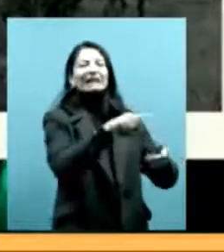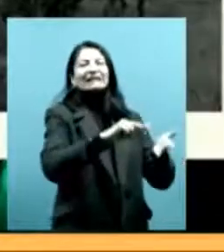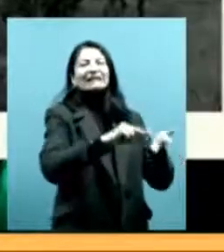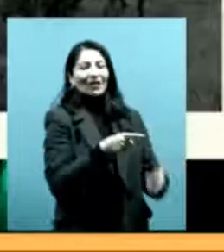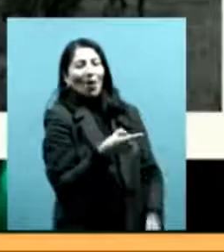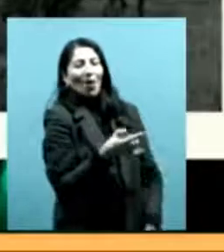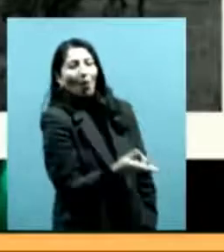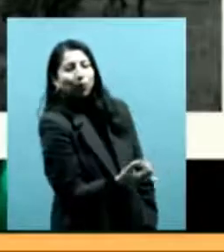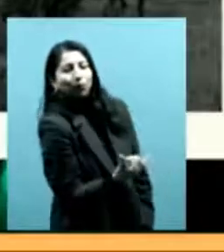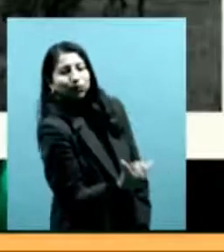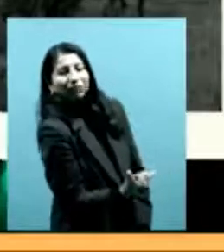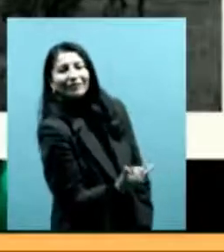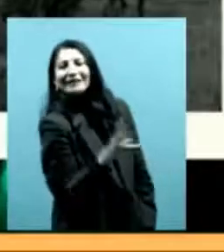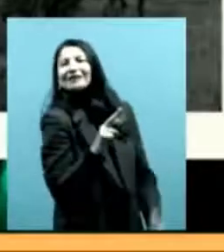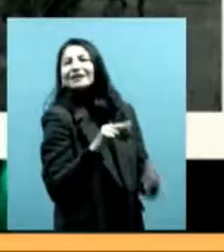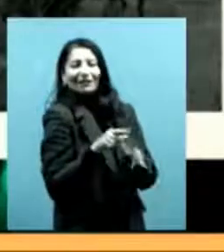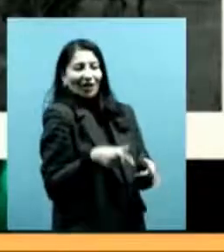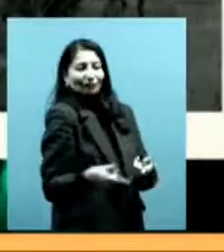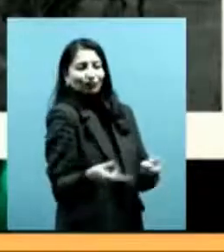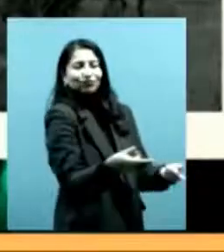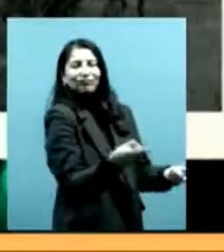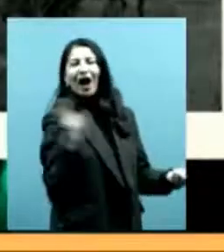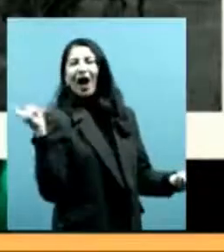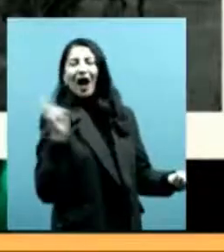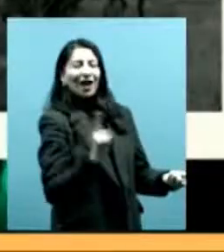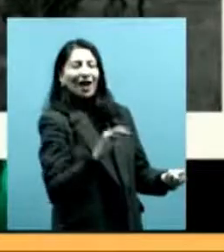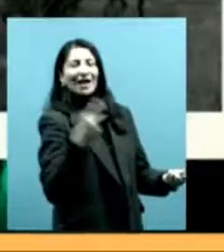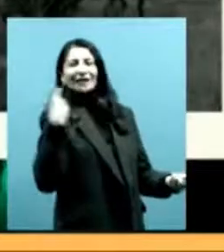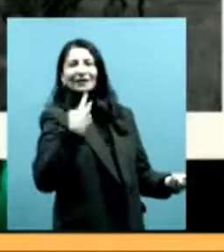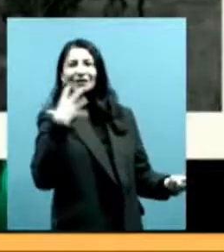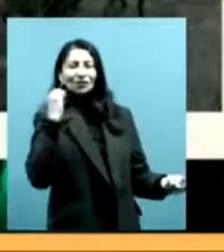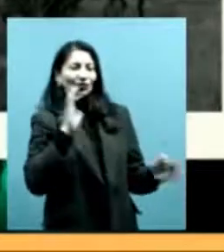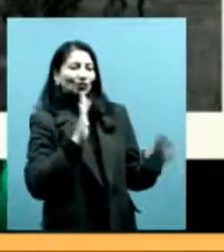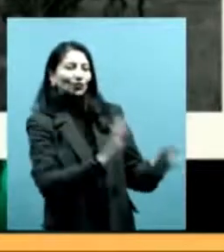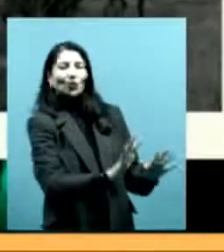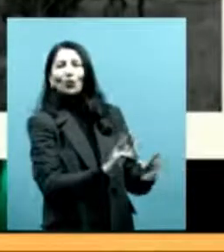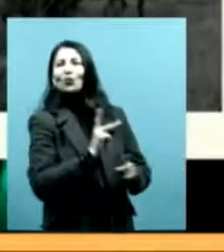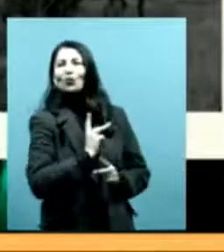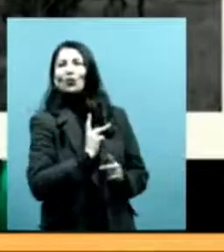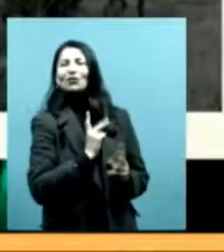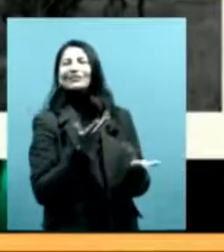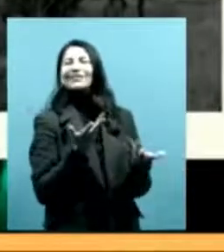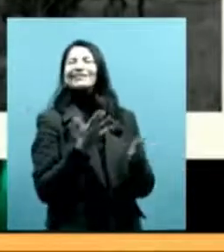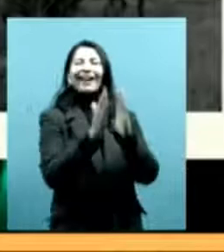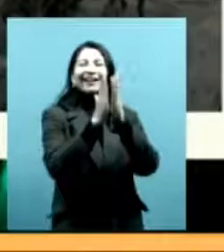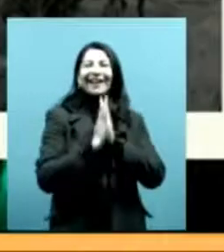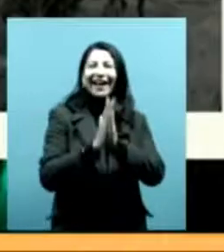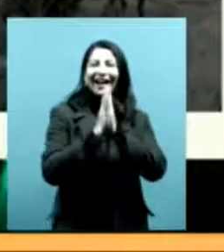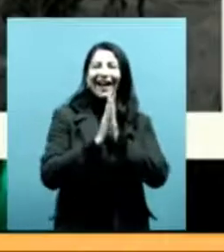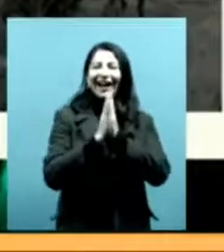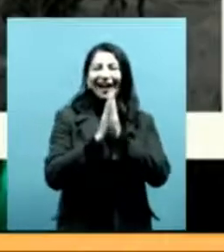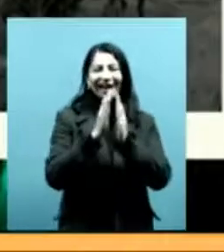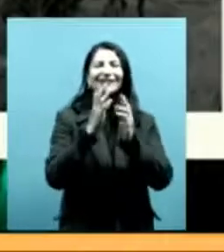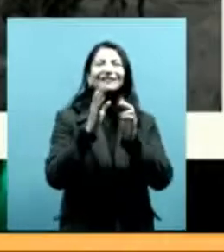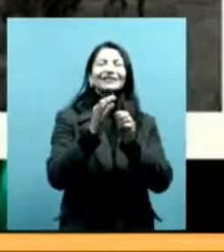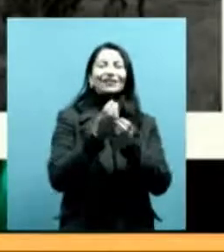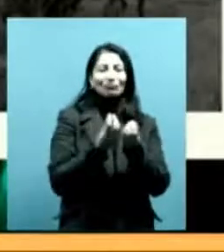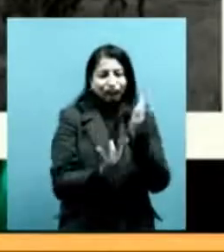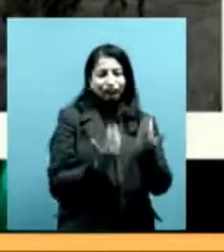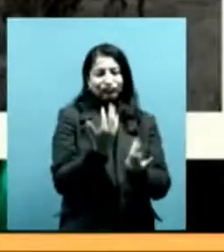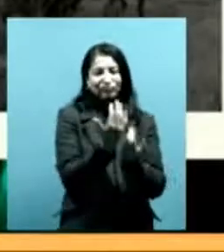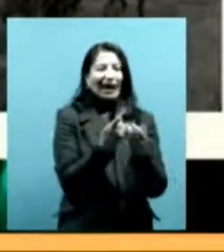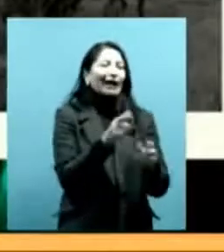digamos, reúnen historias, suelen ser usadas para ceremonias, suelen ser evidencias